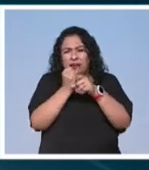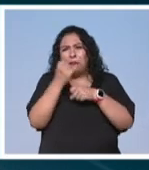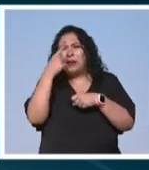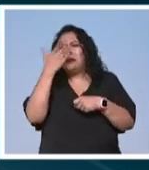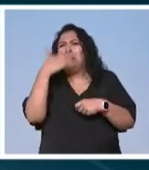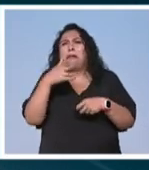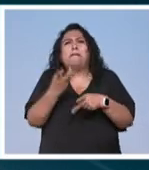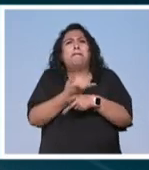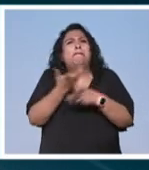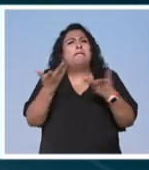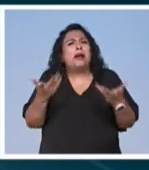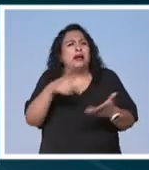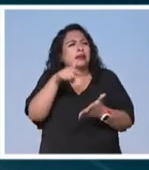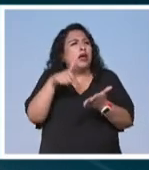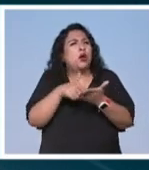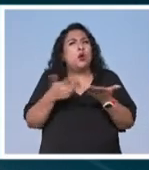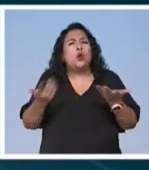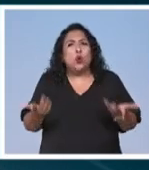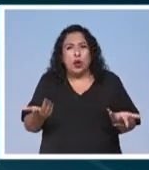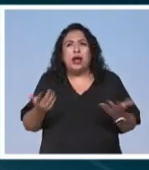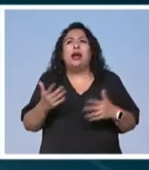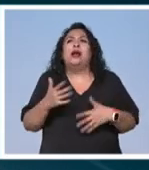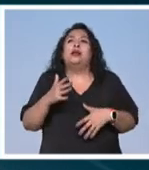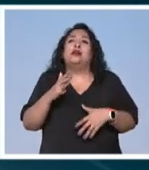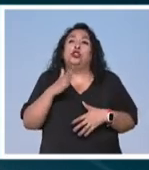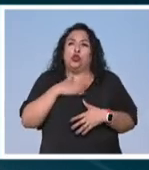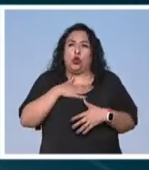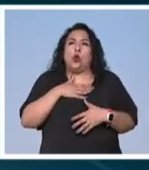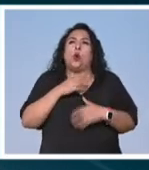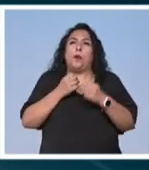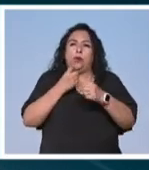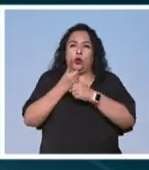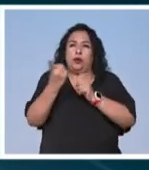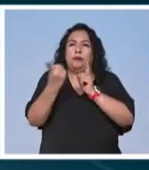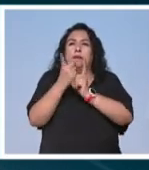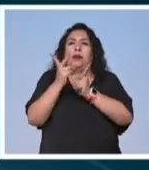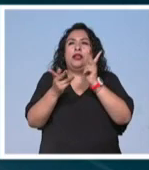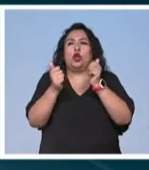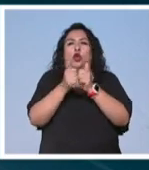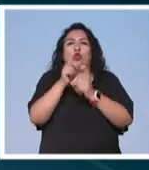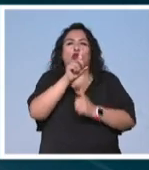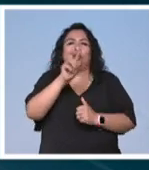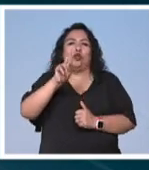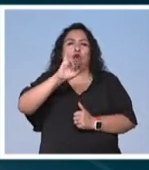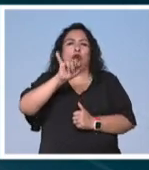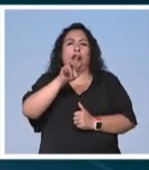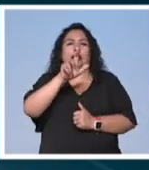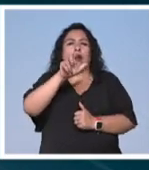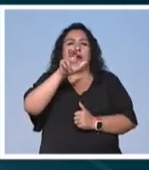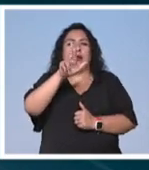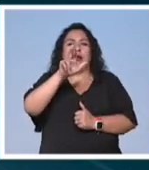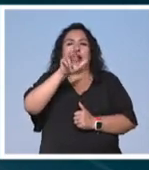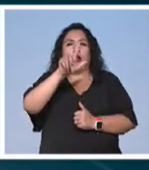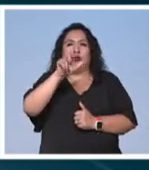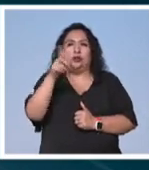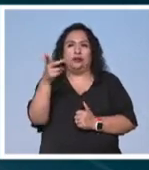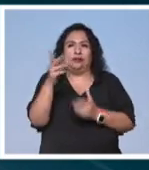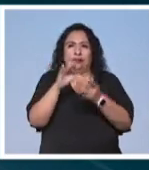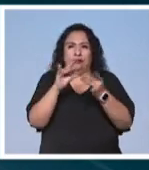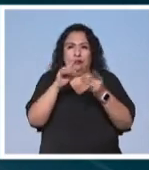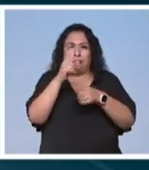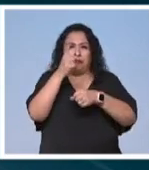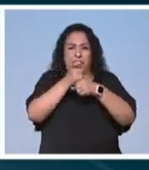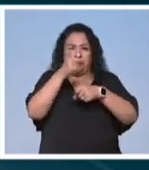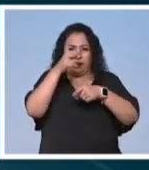para saber qué es lo que está pasando con este lugar particularmente yo tuve la oportunidad de conversar con el doctor Javier Alcocer y esto fue lo que me dijo